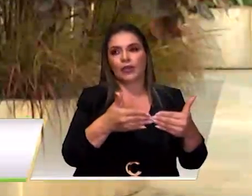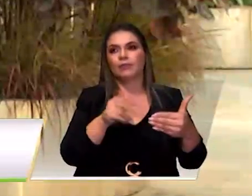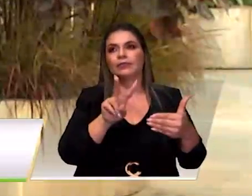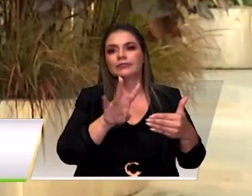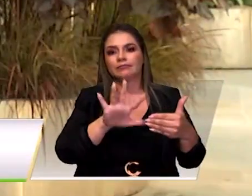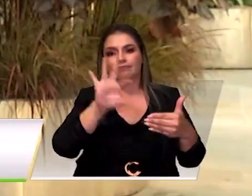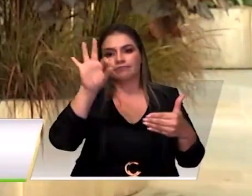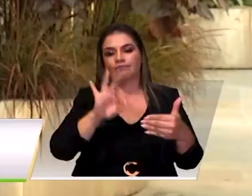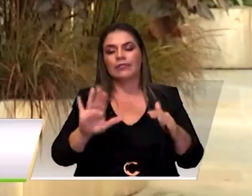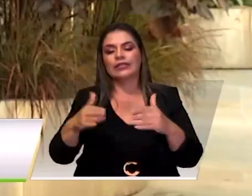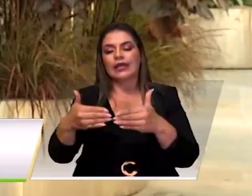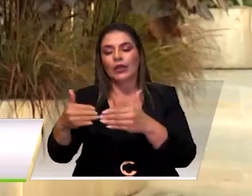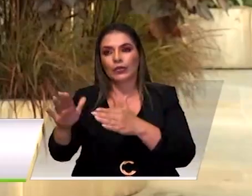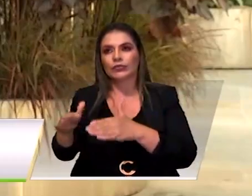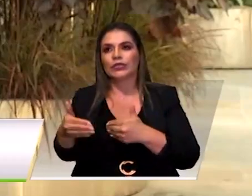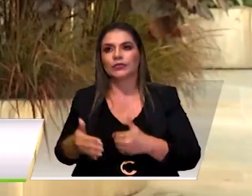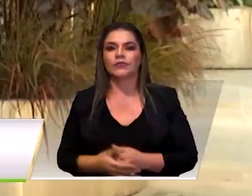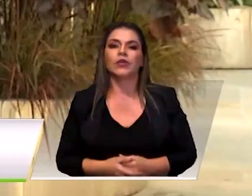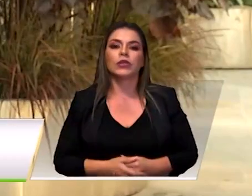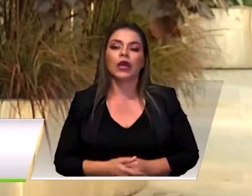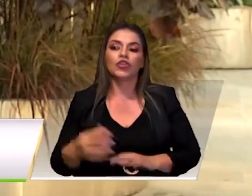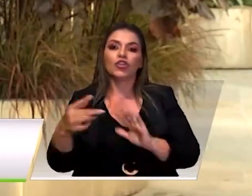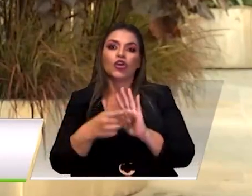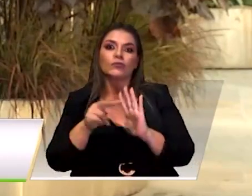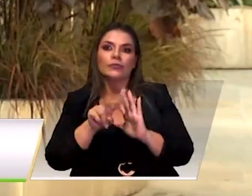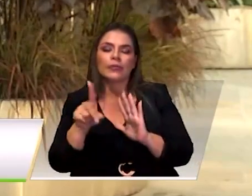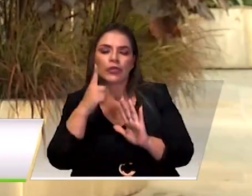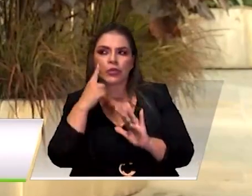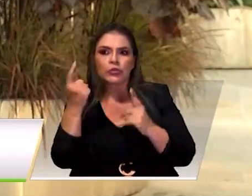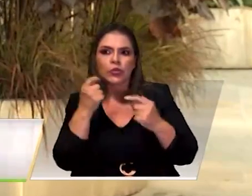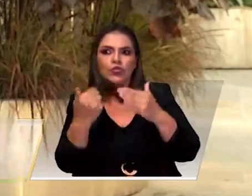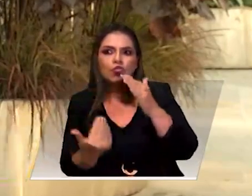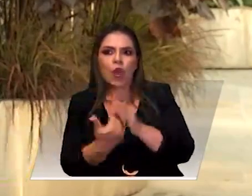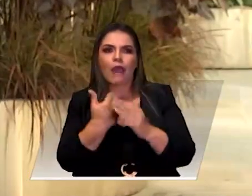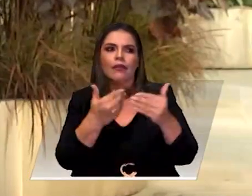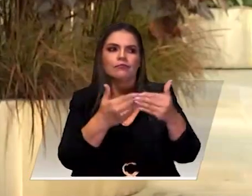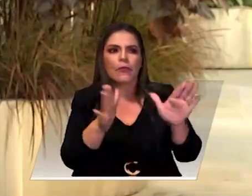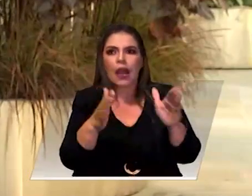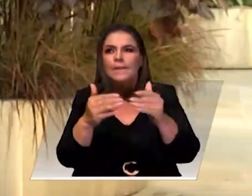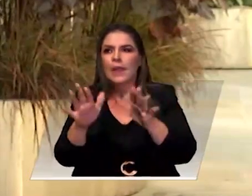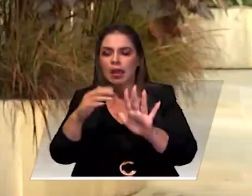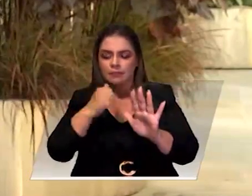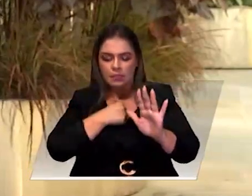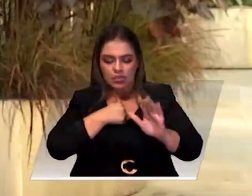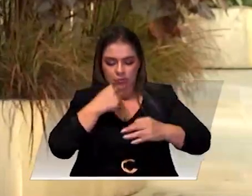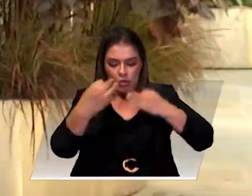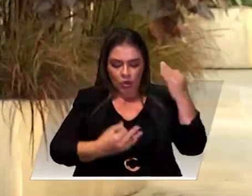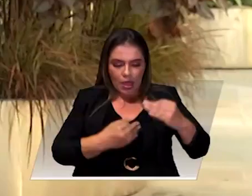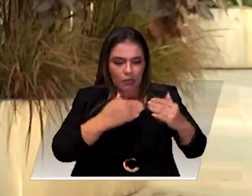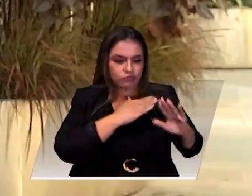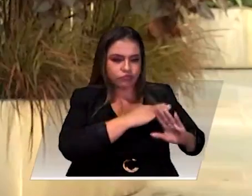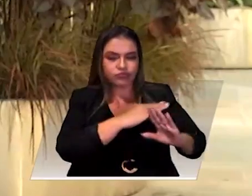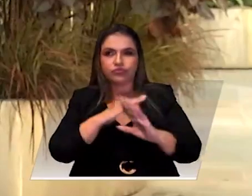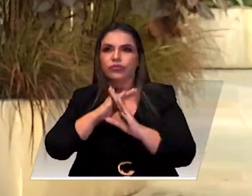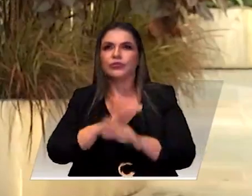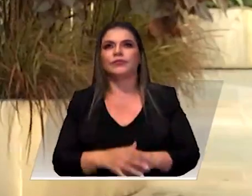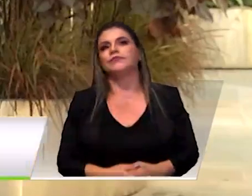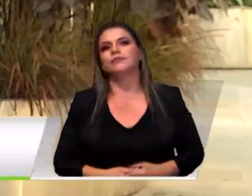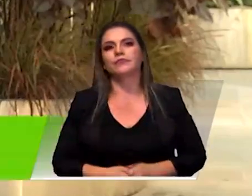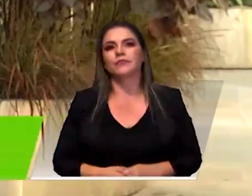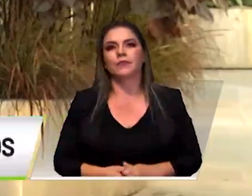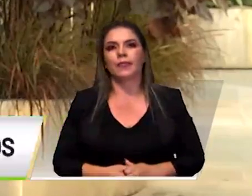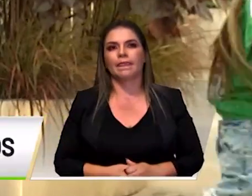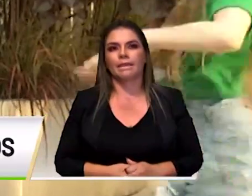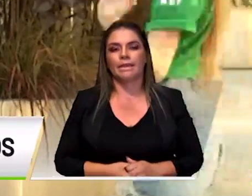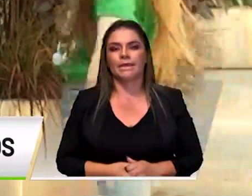el impacto y que esperamos a partir del 2021 con las estrategias y con el autocuidado que debemos tener también los visitantes y